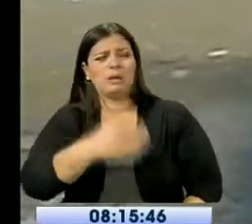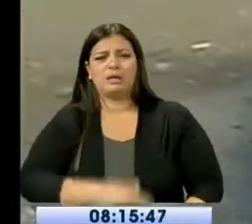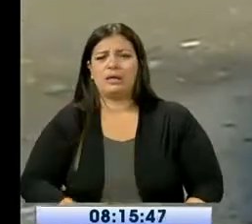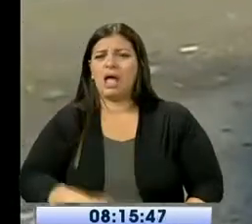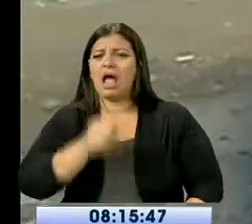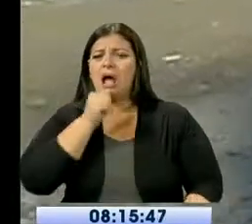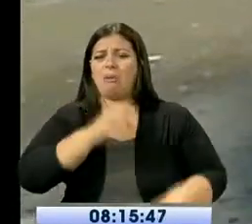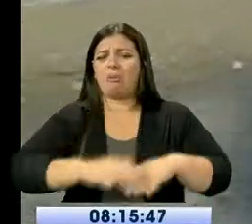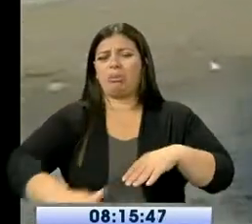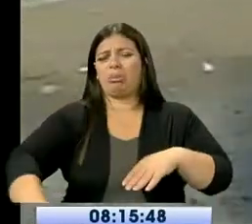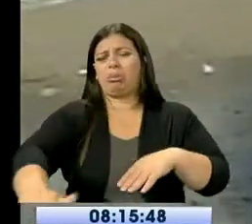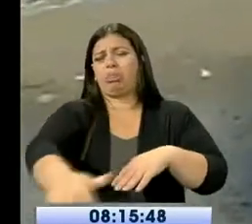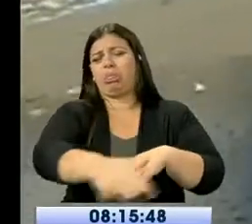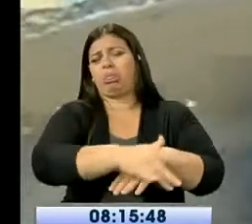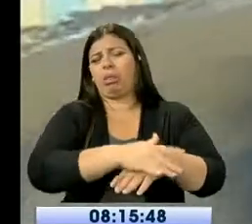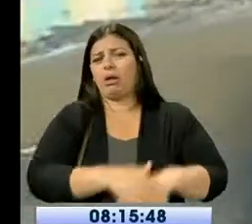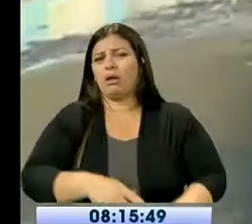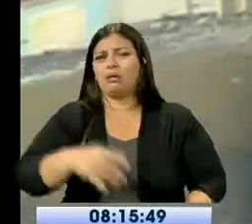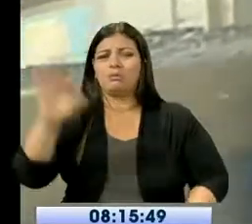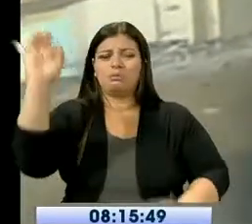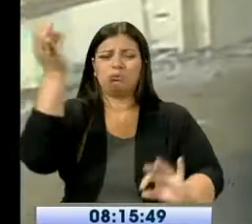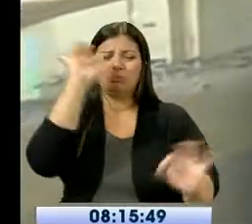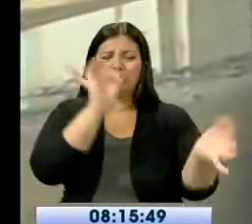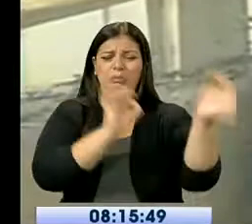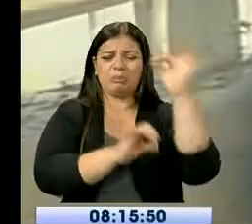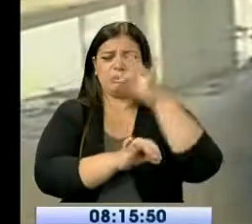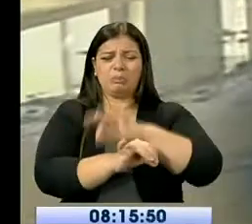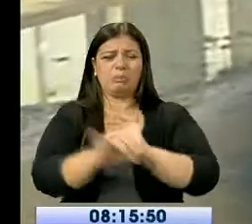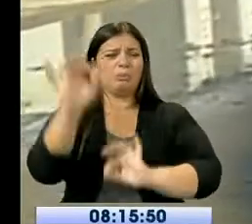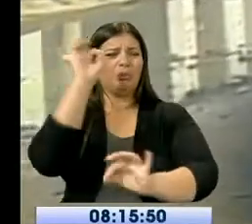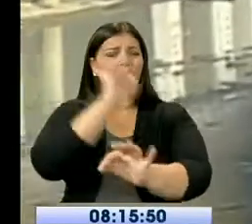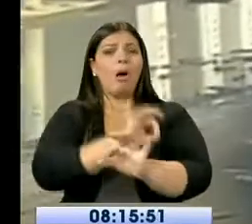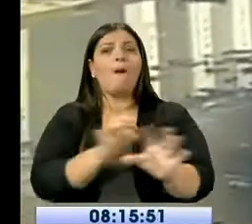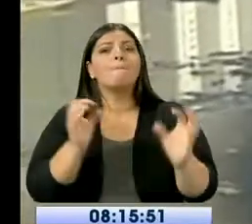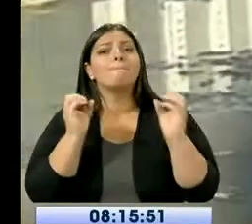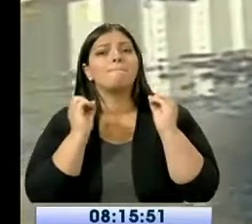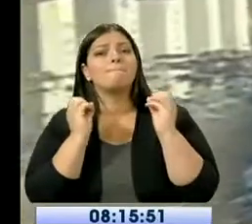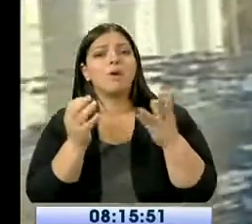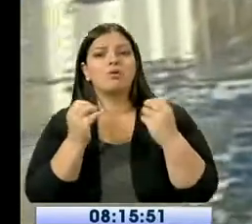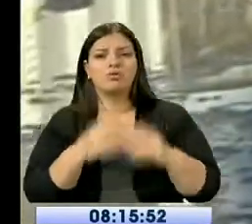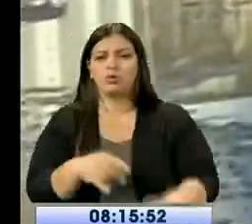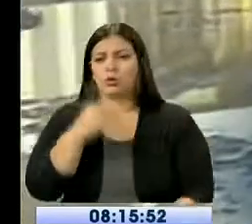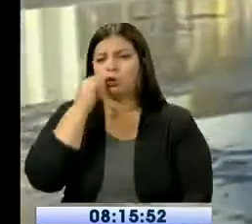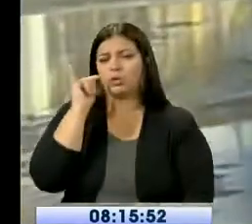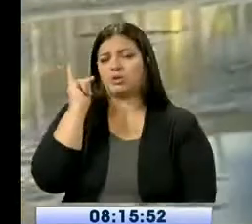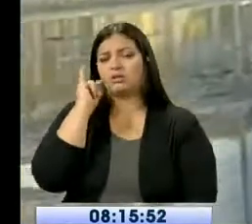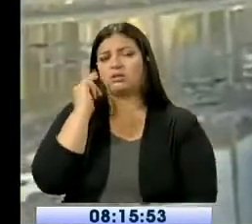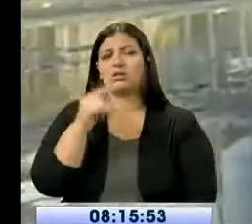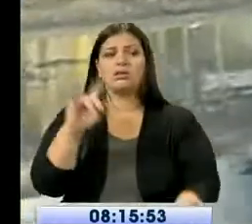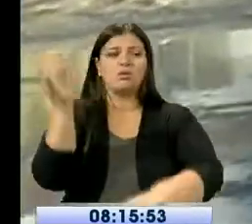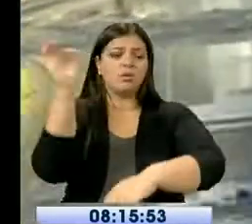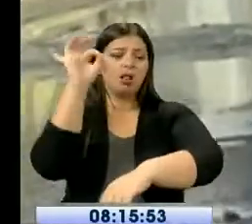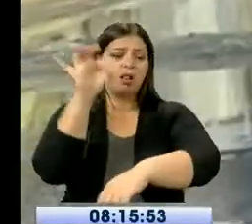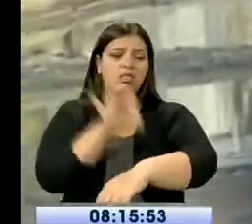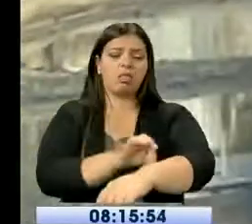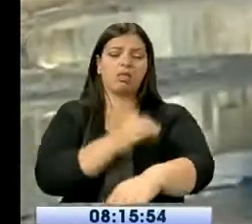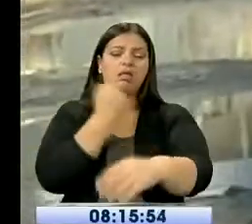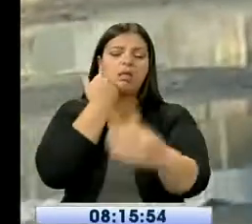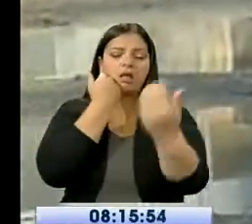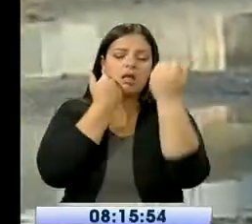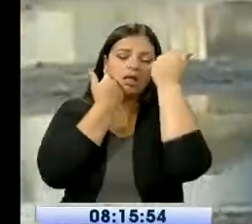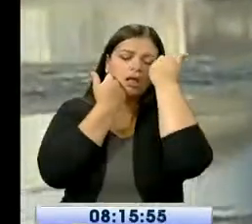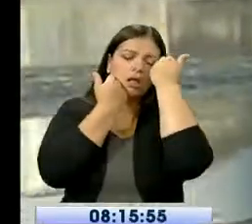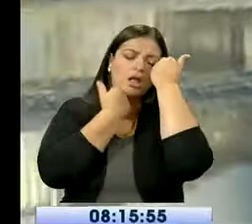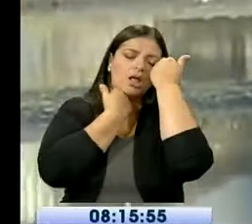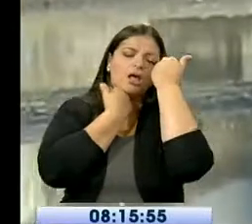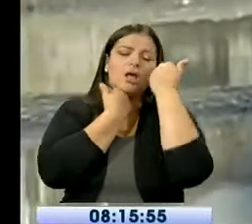solamente se pasan enfermando por el dengue. Porque esto de aquí es poco lo que se ve porque las calles se llenan más. No